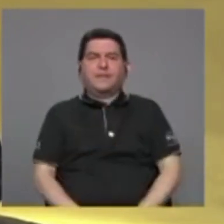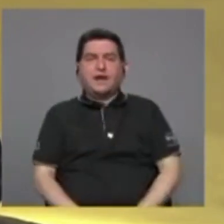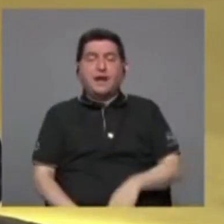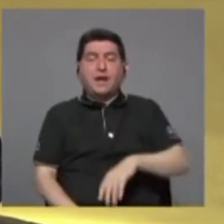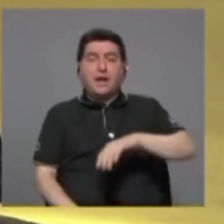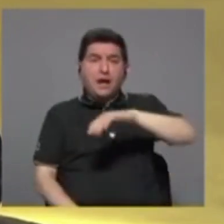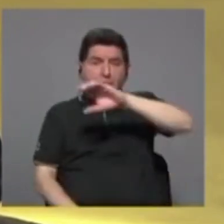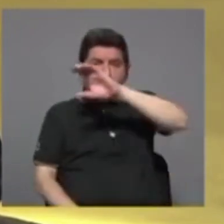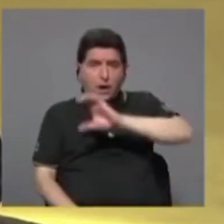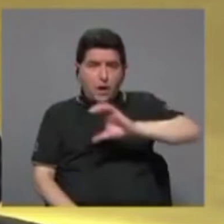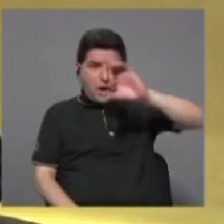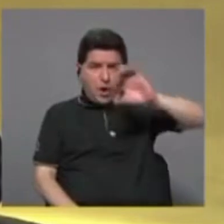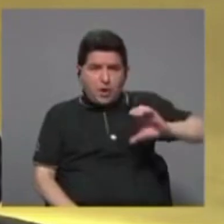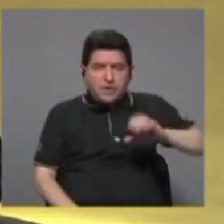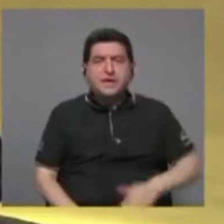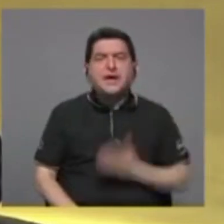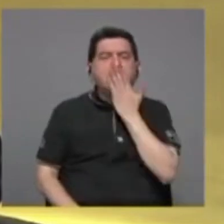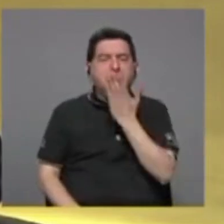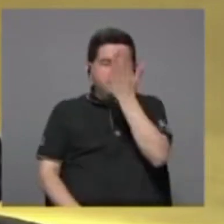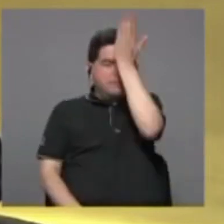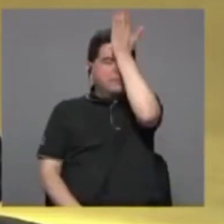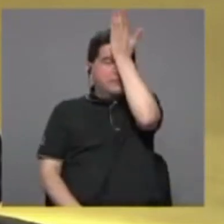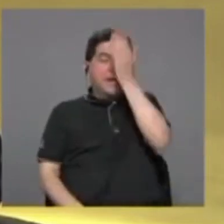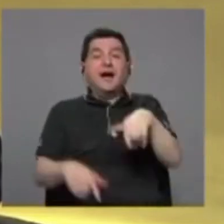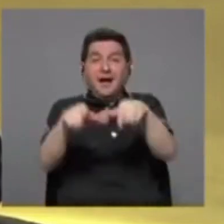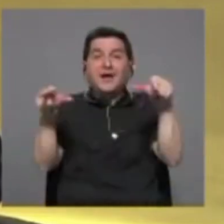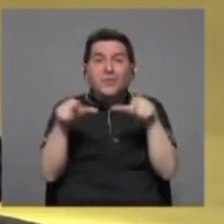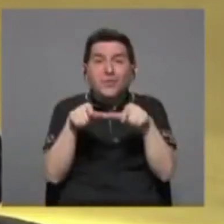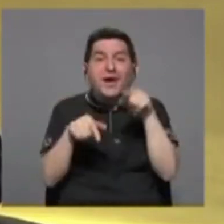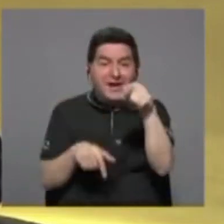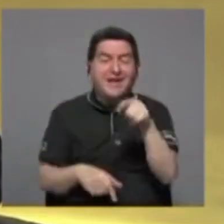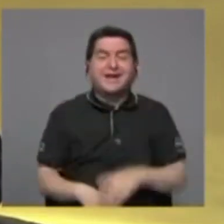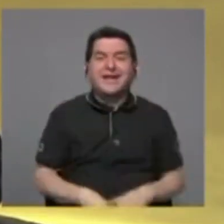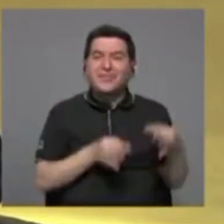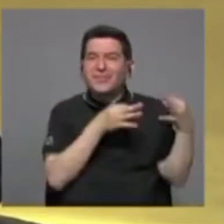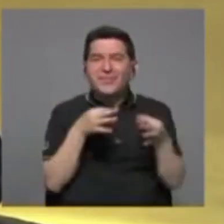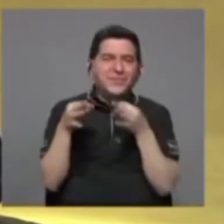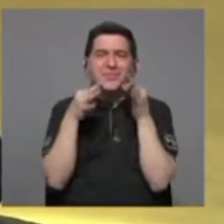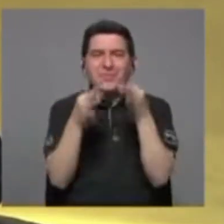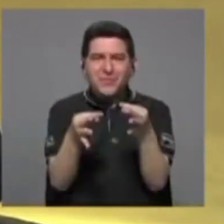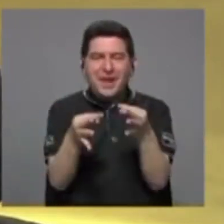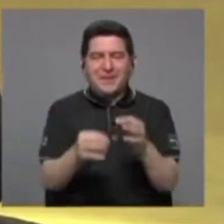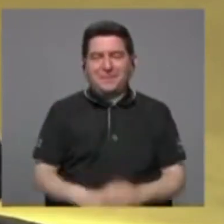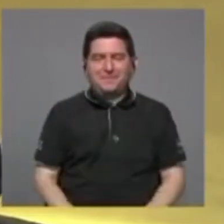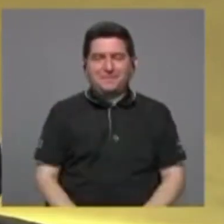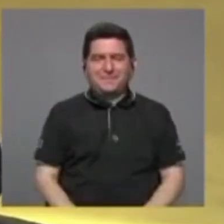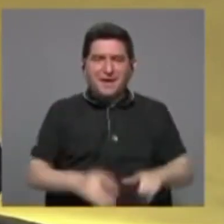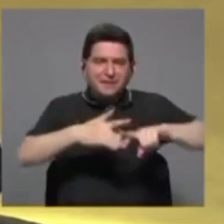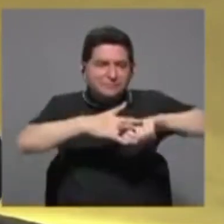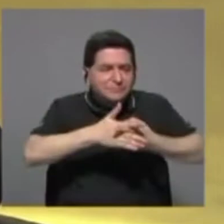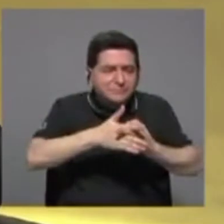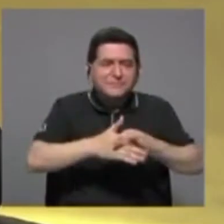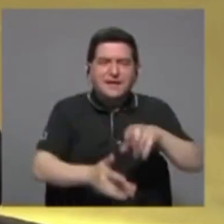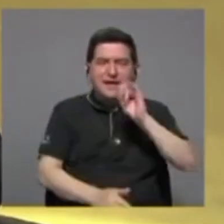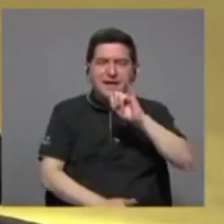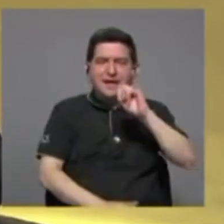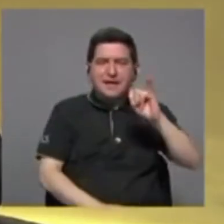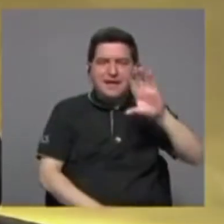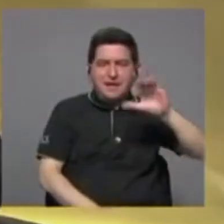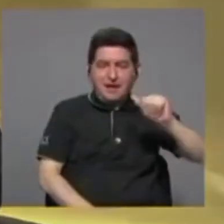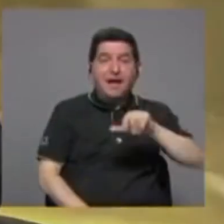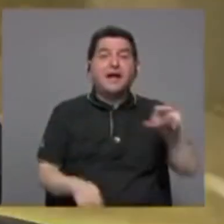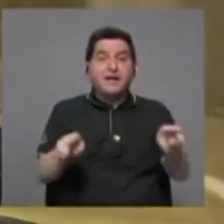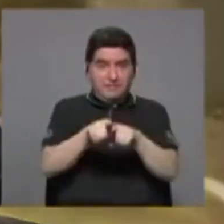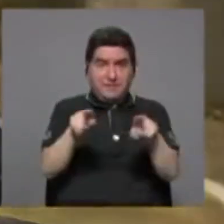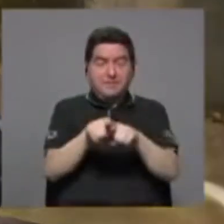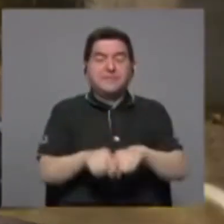Talamanca, pues está Turrialba, donde nació el IICA, donde está el CATIE y